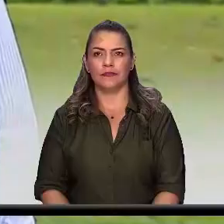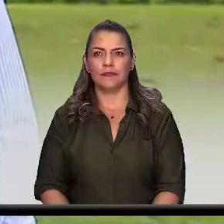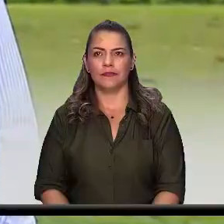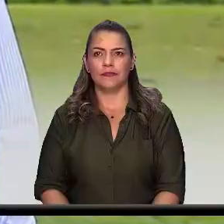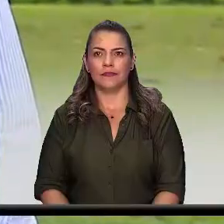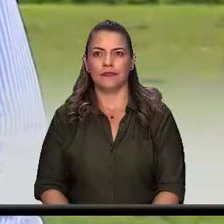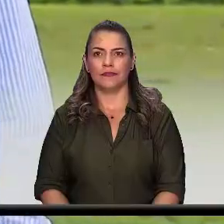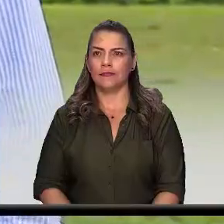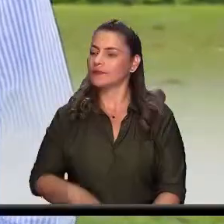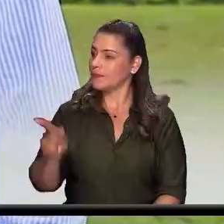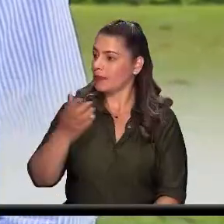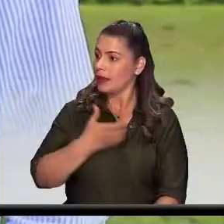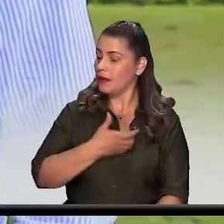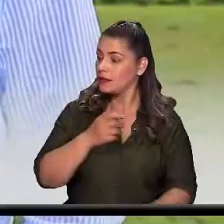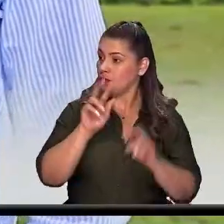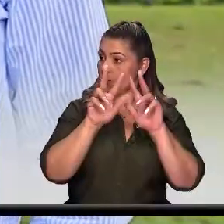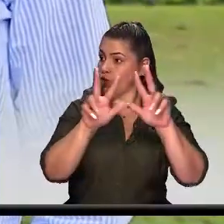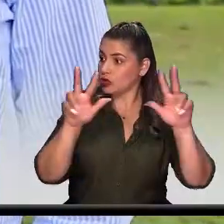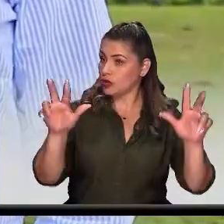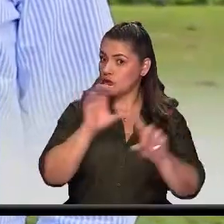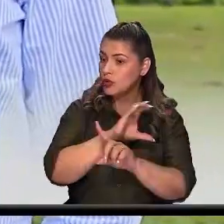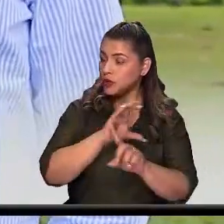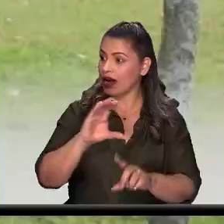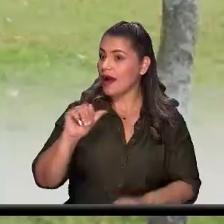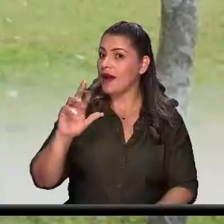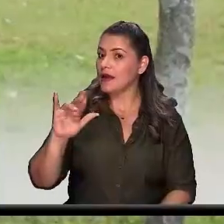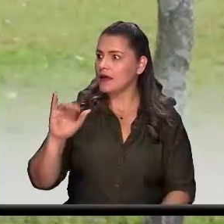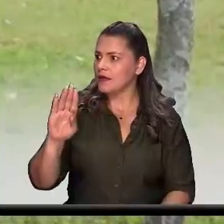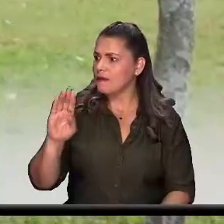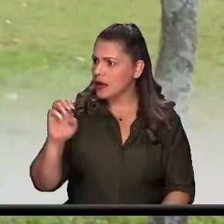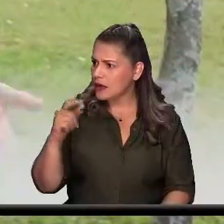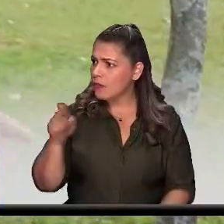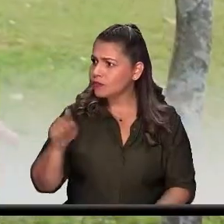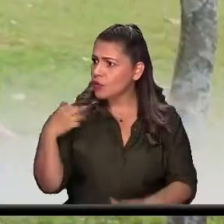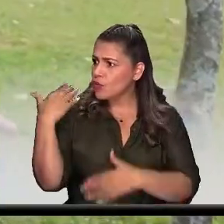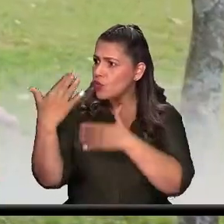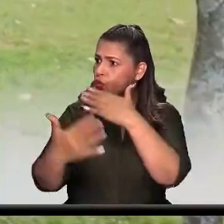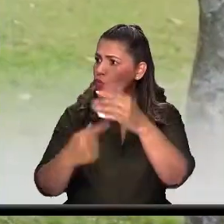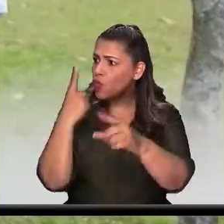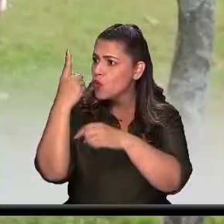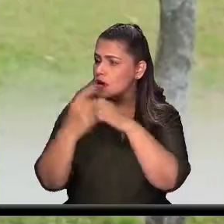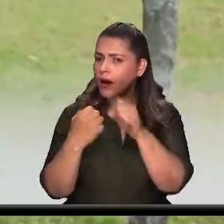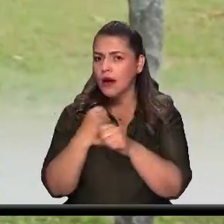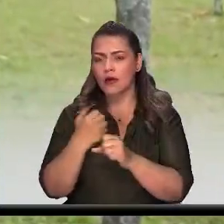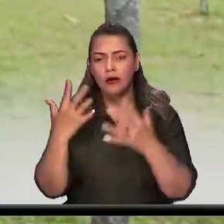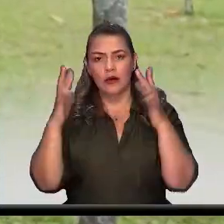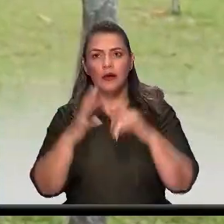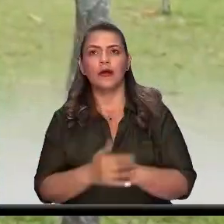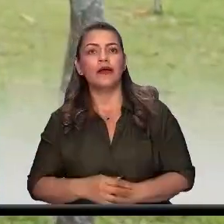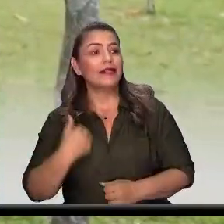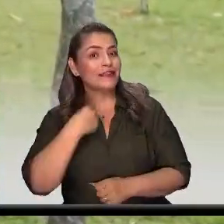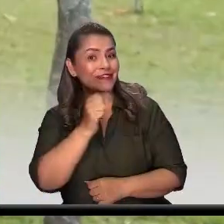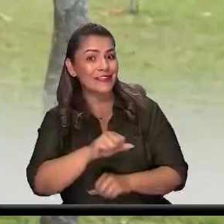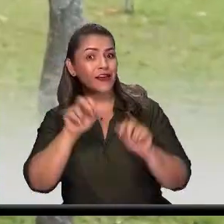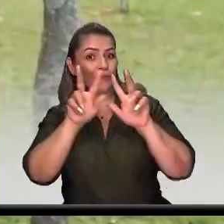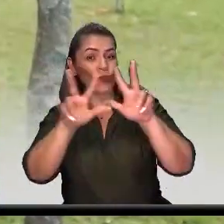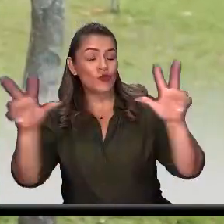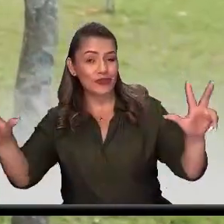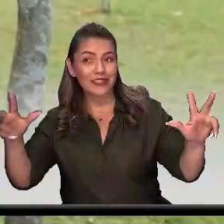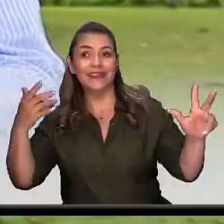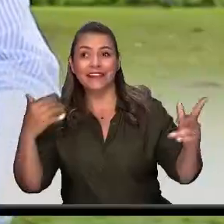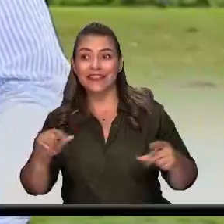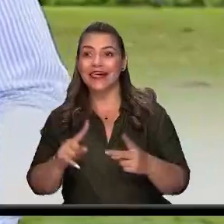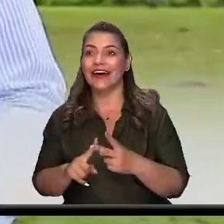Alcalde del Museo Cultural Caribe cumplió un año en el marco de las fiestas. Fue una gran celebración con nuestro museo, obras del maestro Ladio Vélez,